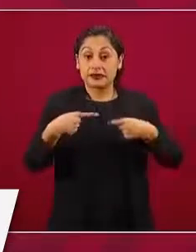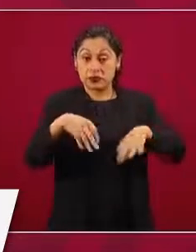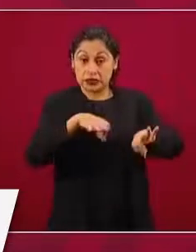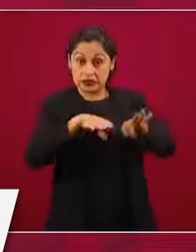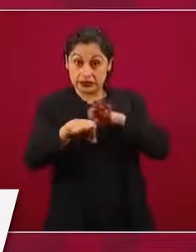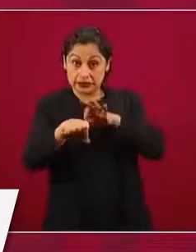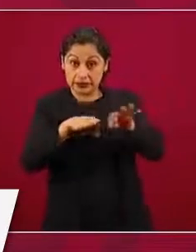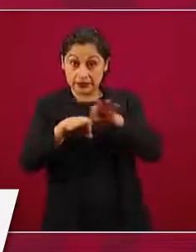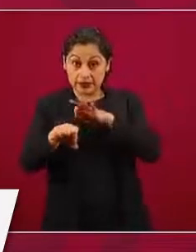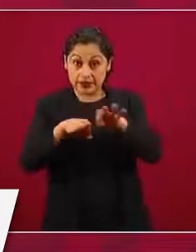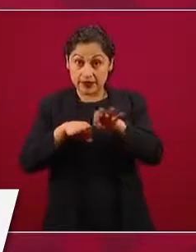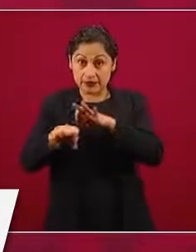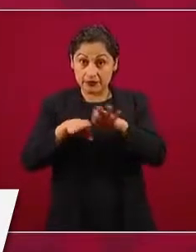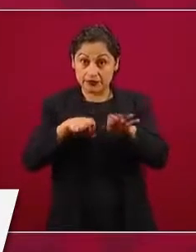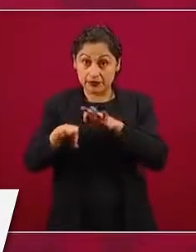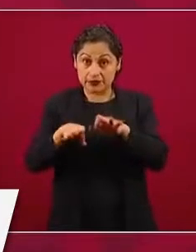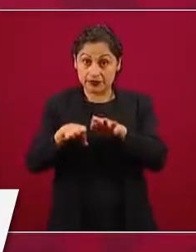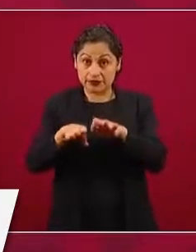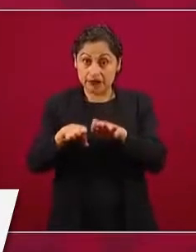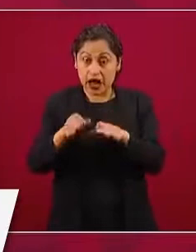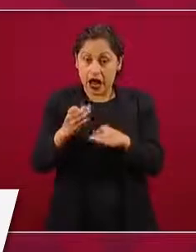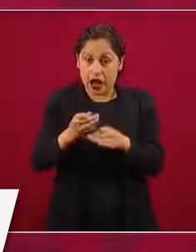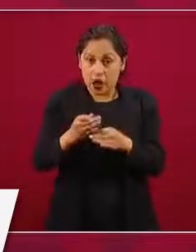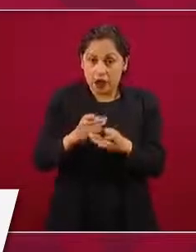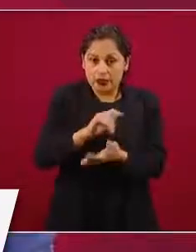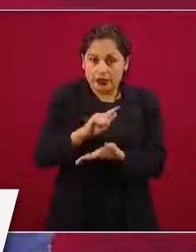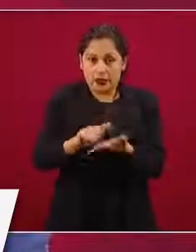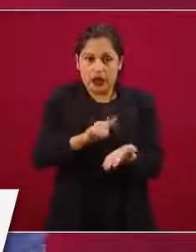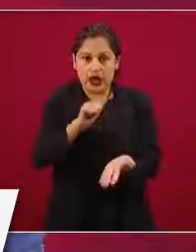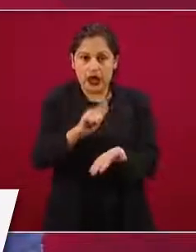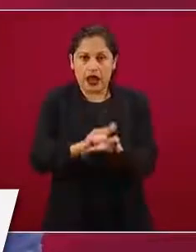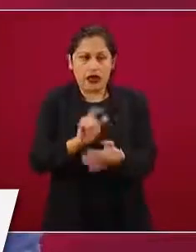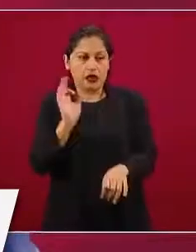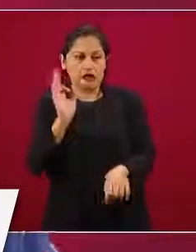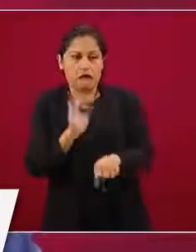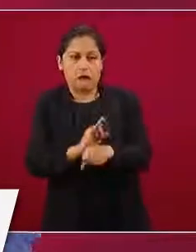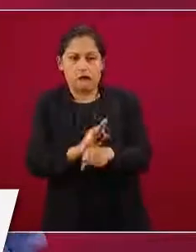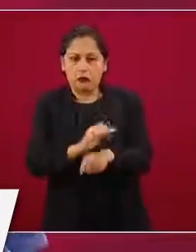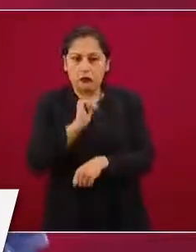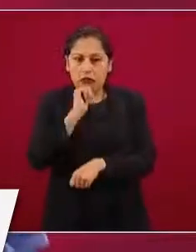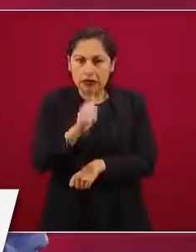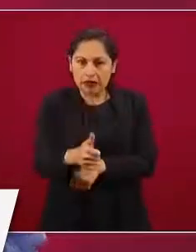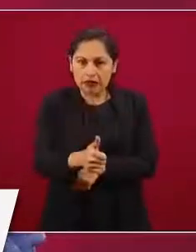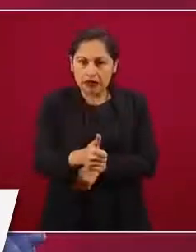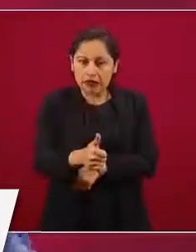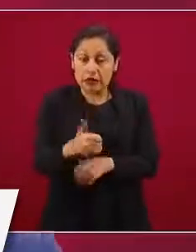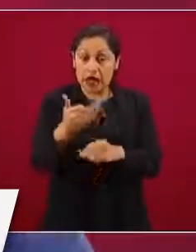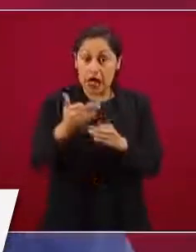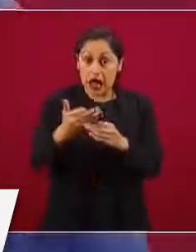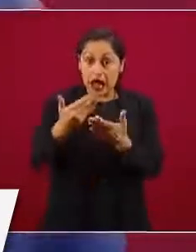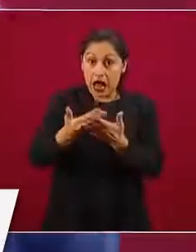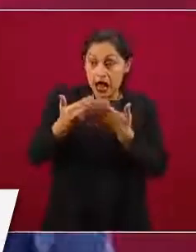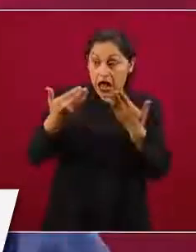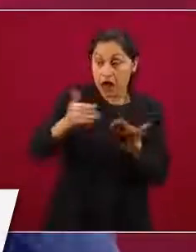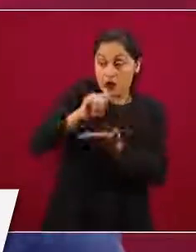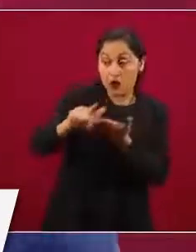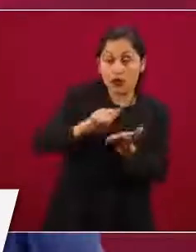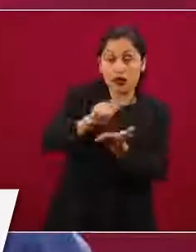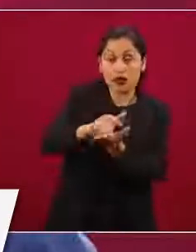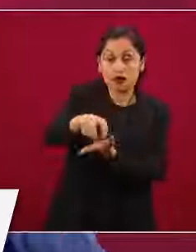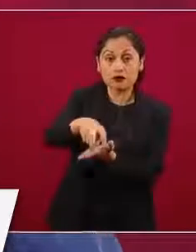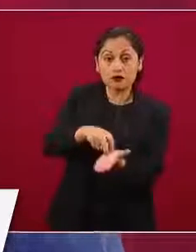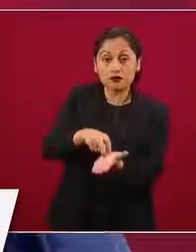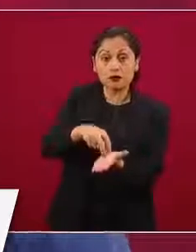no aportarán nada, no harán un esfuerzo